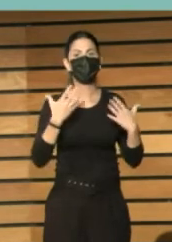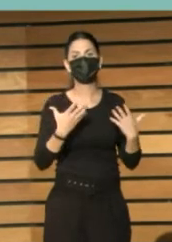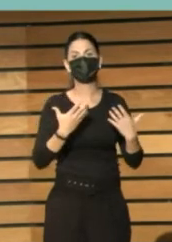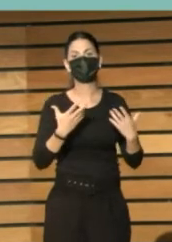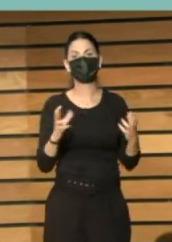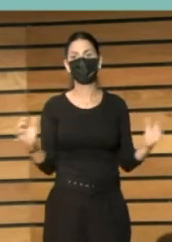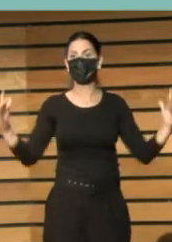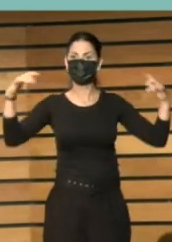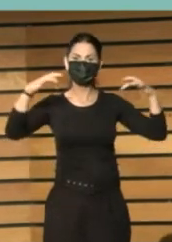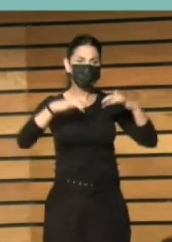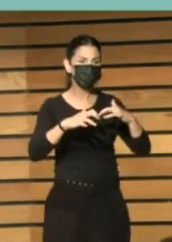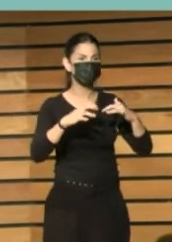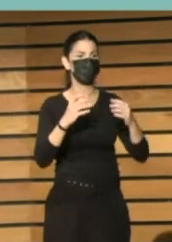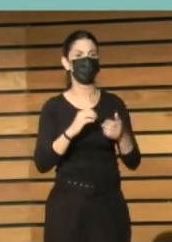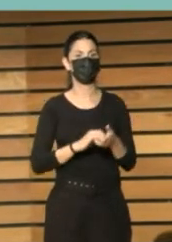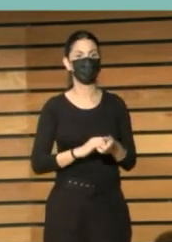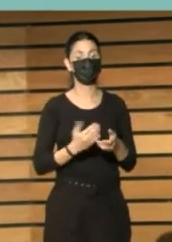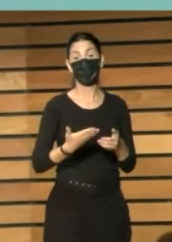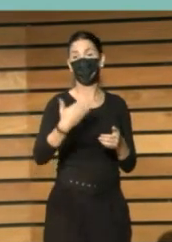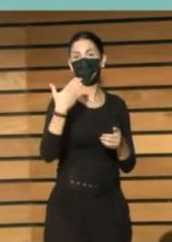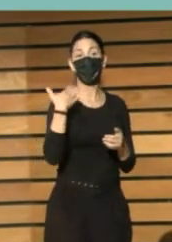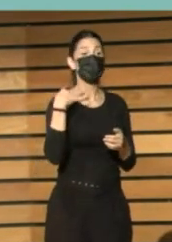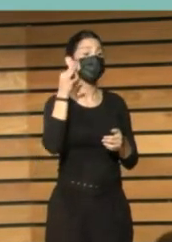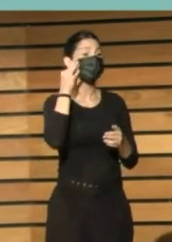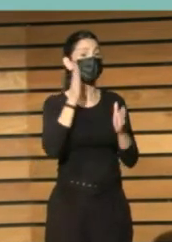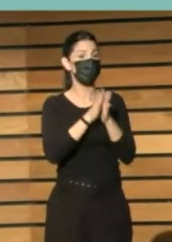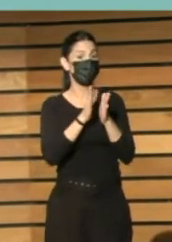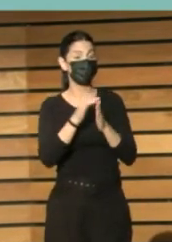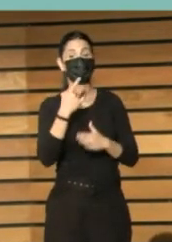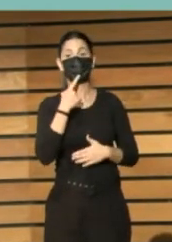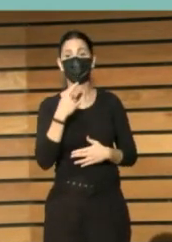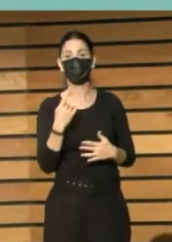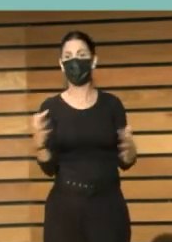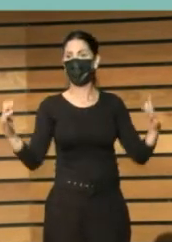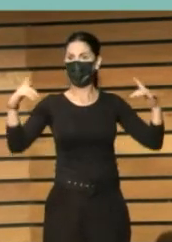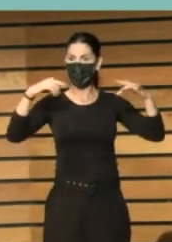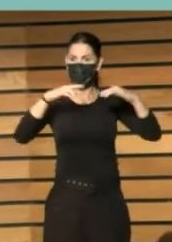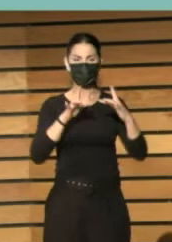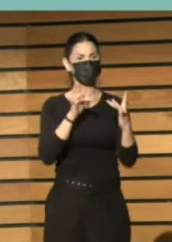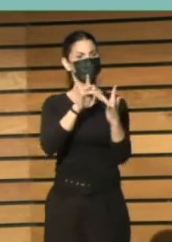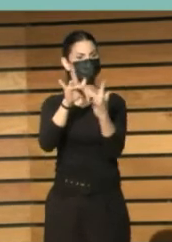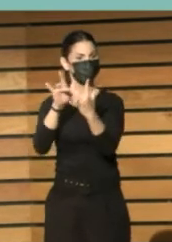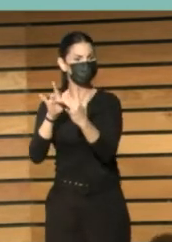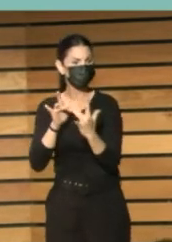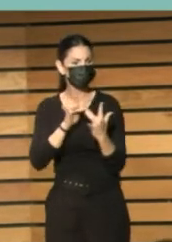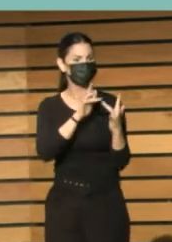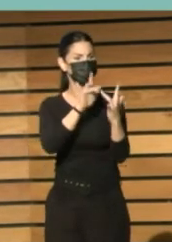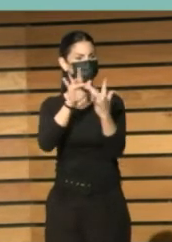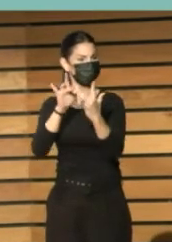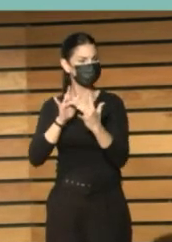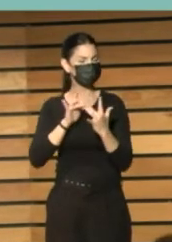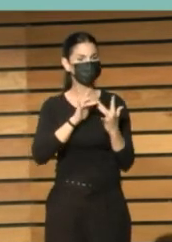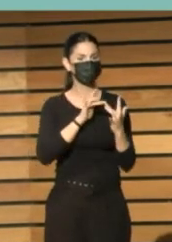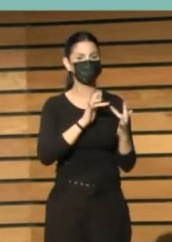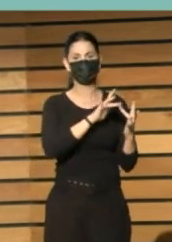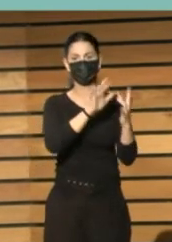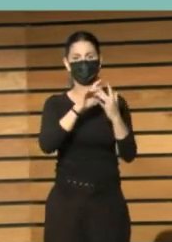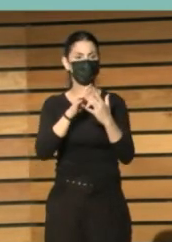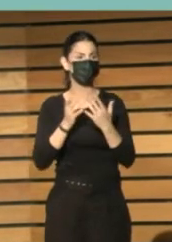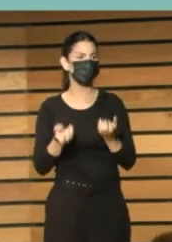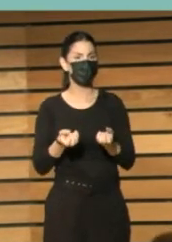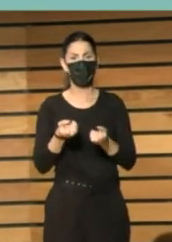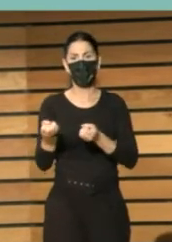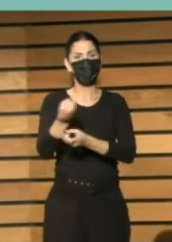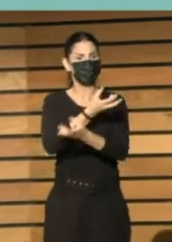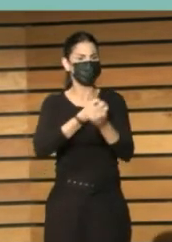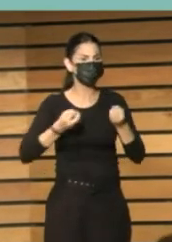escucha que decía ayer Gemma. Qué bonito. Nos encontramos, nos recordamos, nos contamos nuestras vidas,